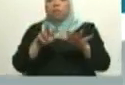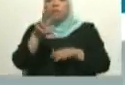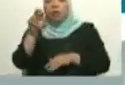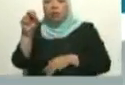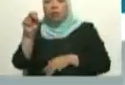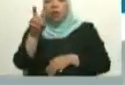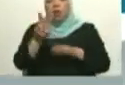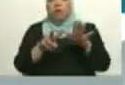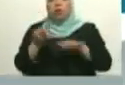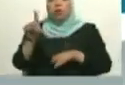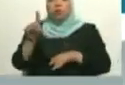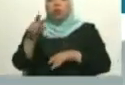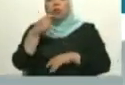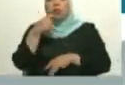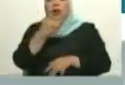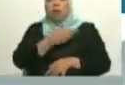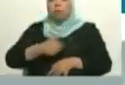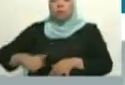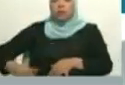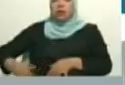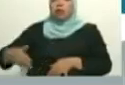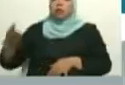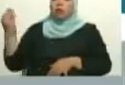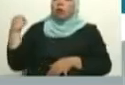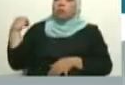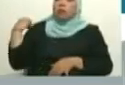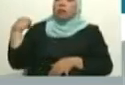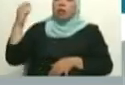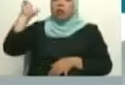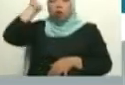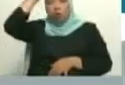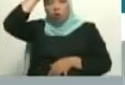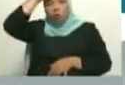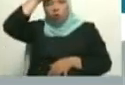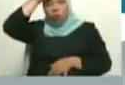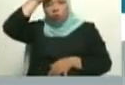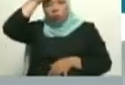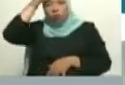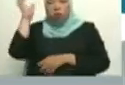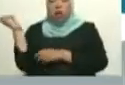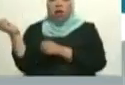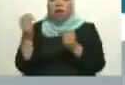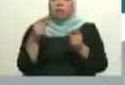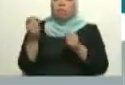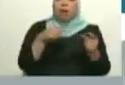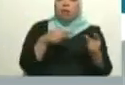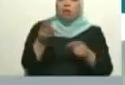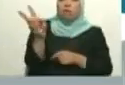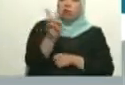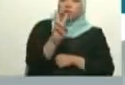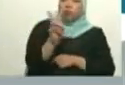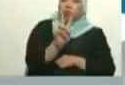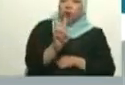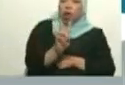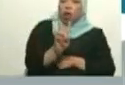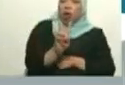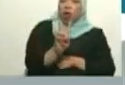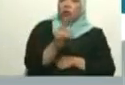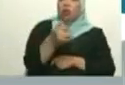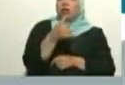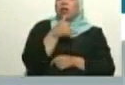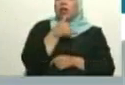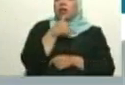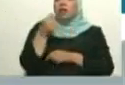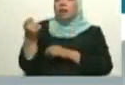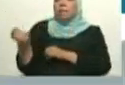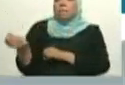Donald Trump que invadiera Venezuela, o miento, o es que ellas y ellos no le pidieron a Donald Trump que invadiera